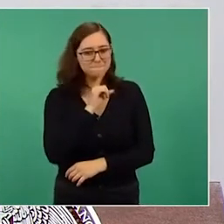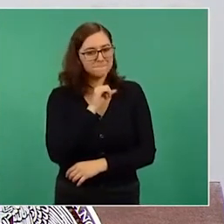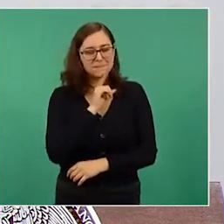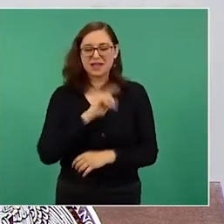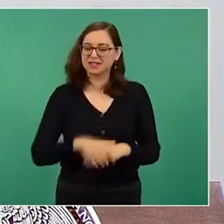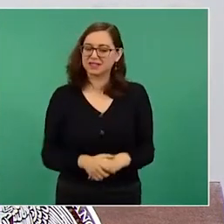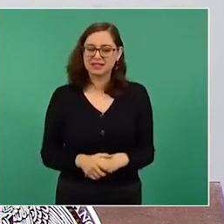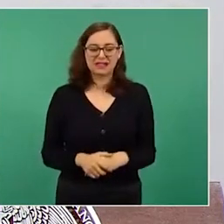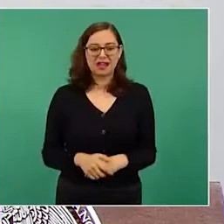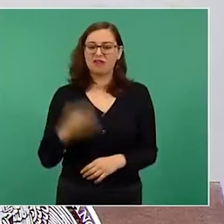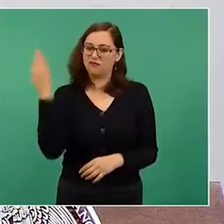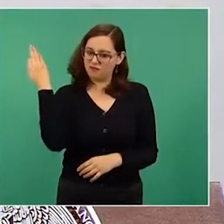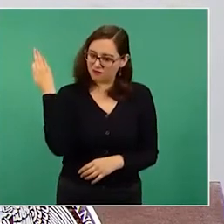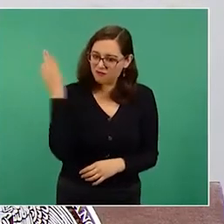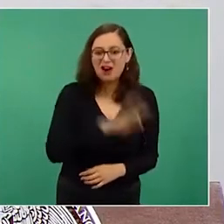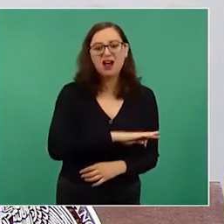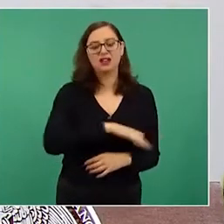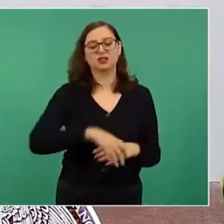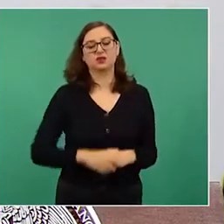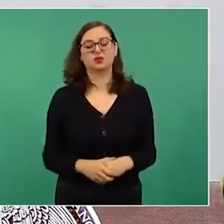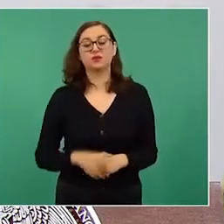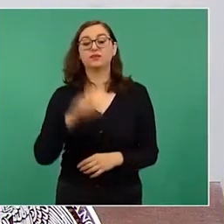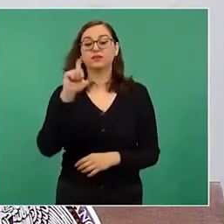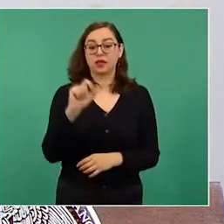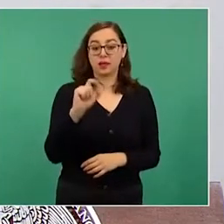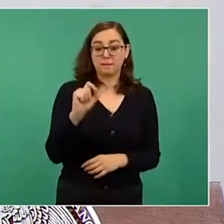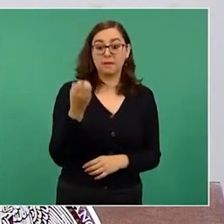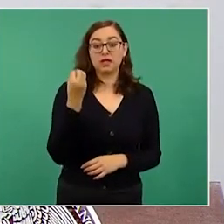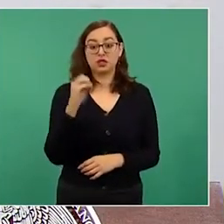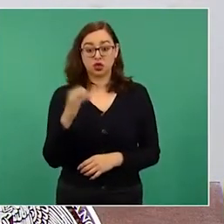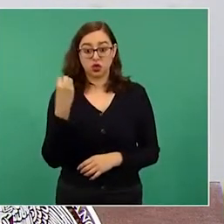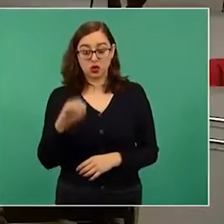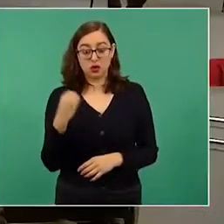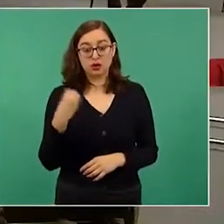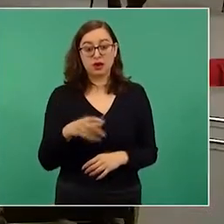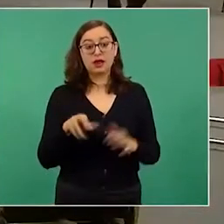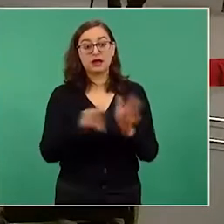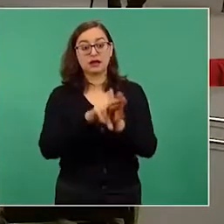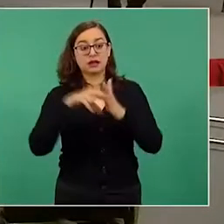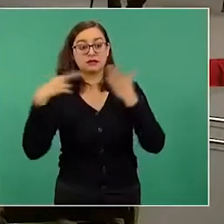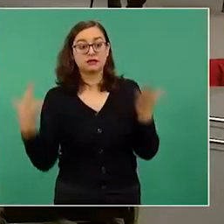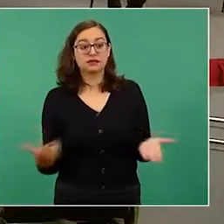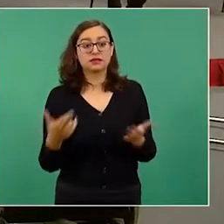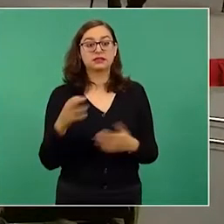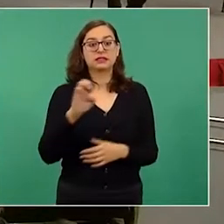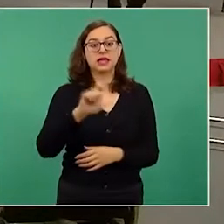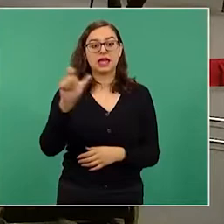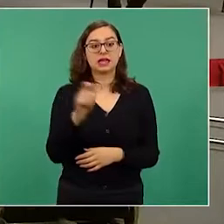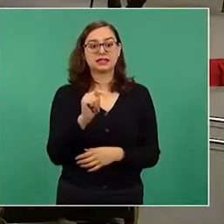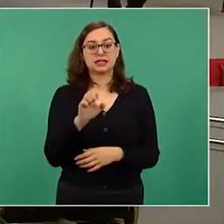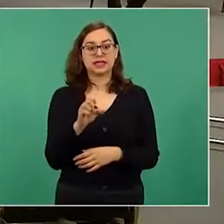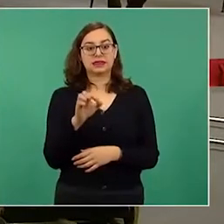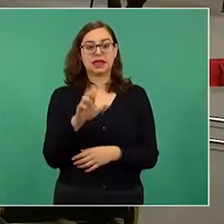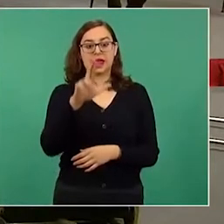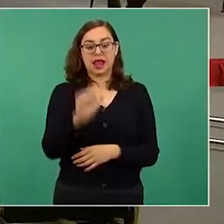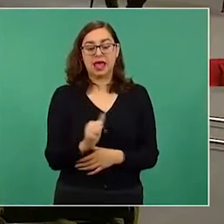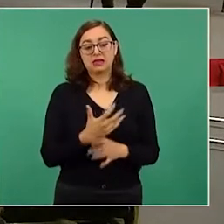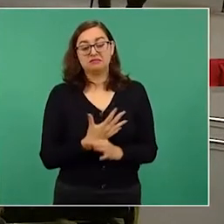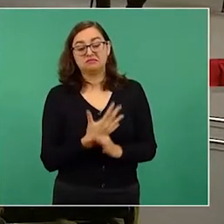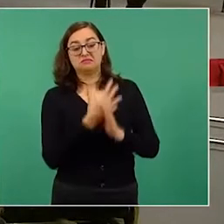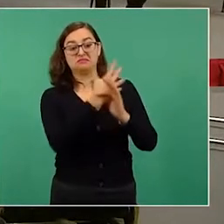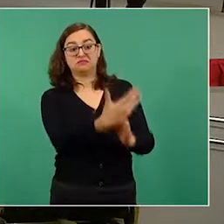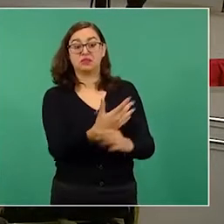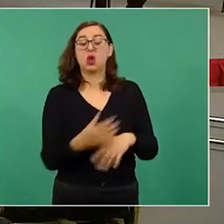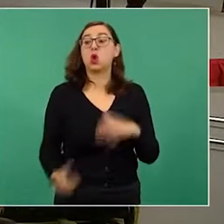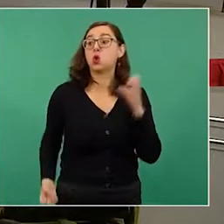Eso es falso. El 20 de octubre, la revista Etcétera publicó una nota en la que afirmó que la nueva